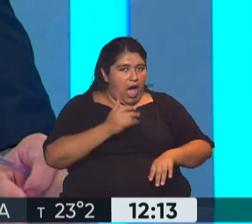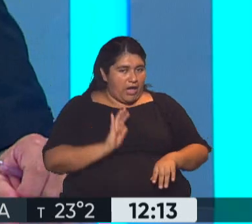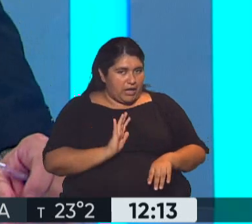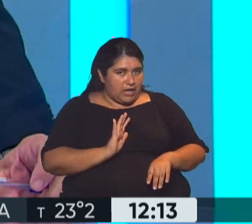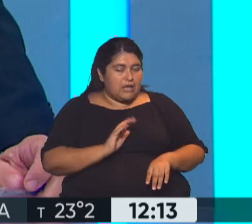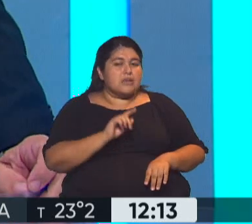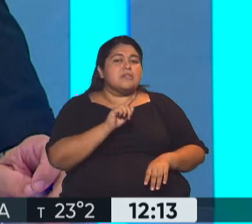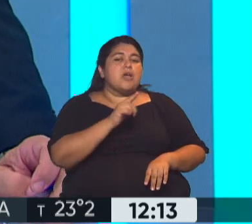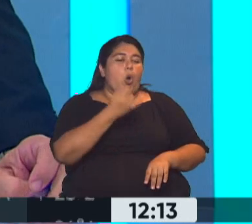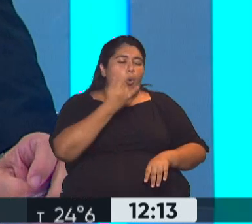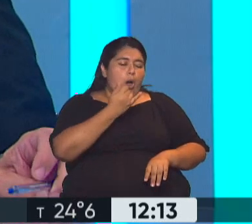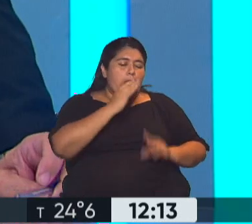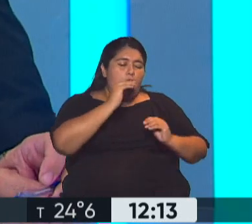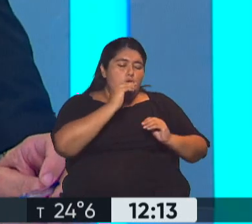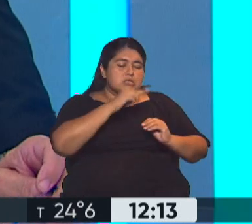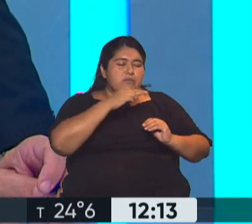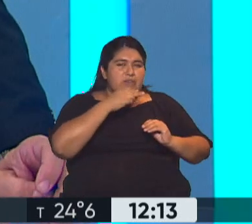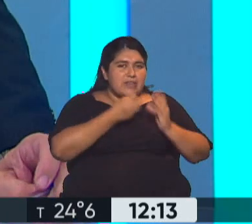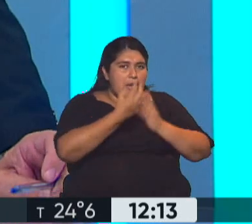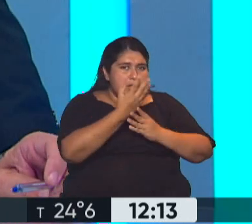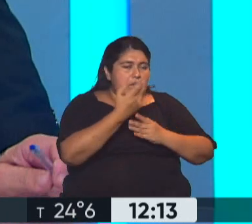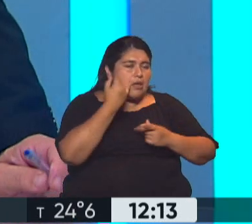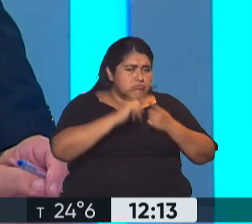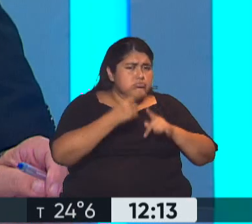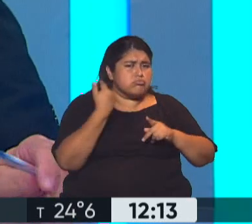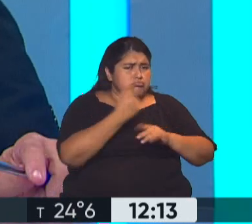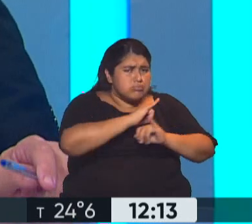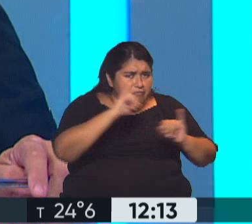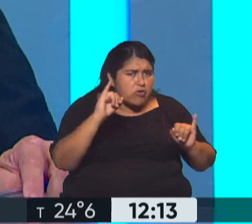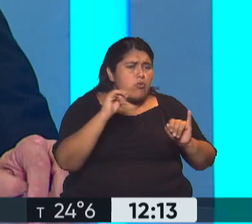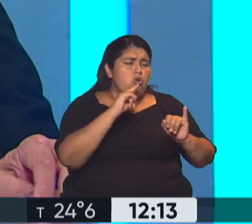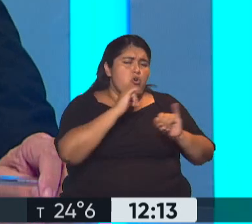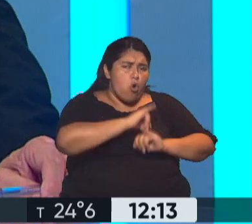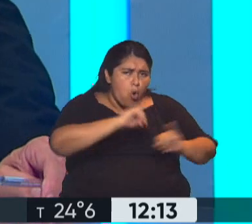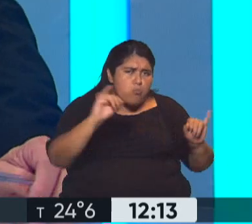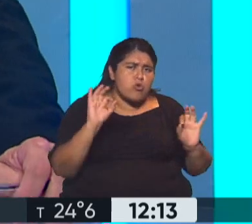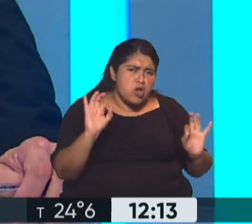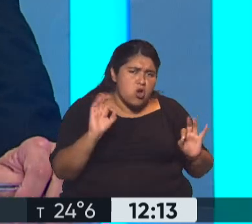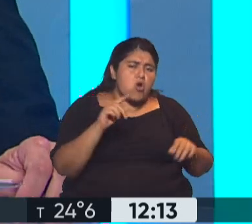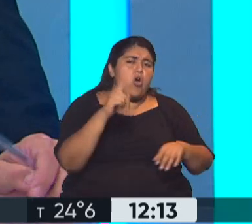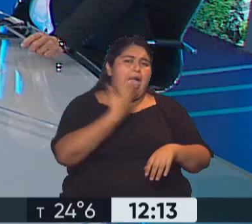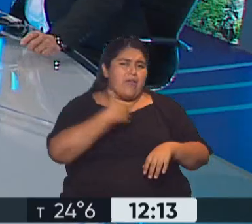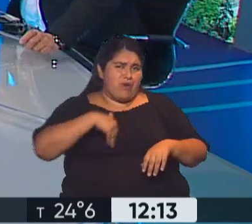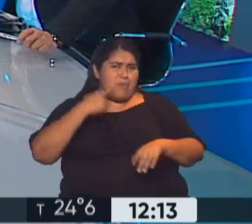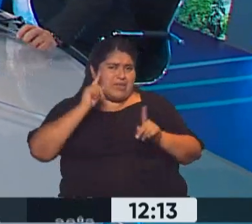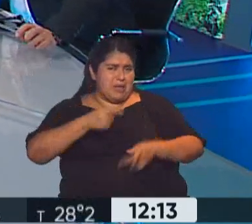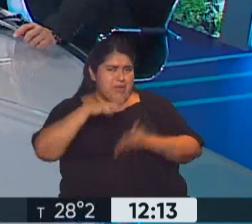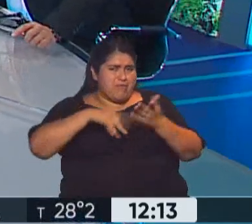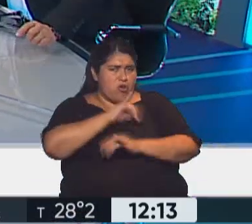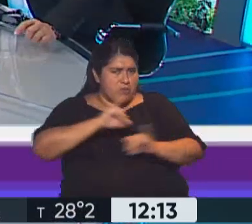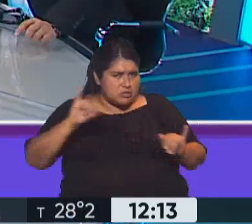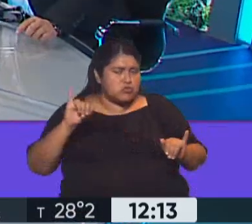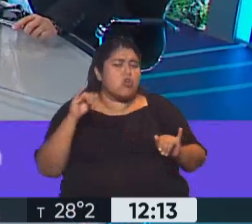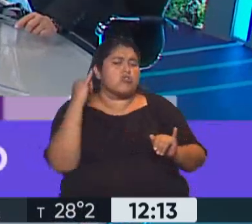entre el jueves a la noche y viernes a la mañana, se informó, se comunicó, también lo comunicó el Fondo Monetario Internacional, eso está